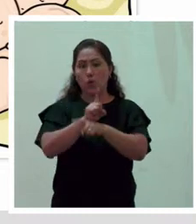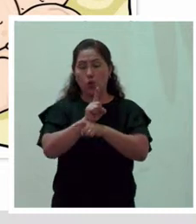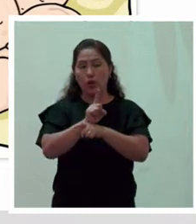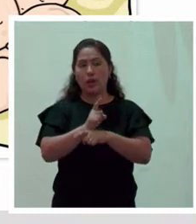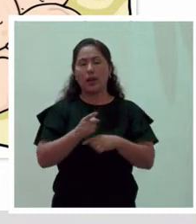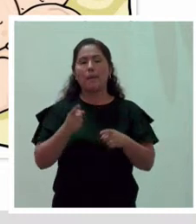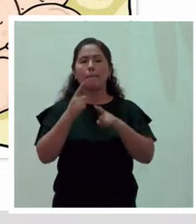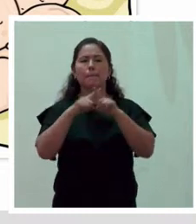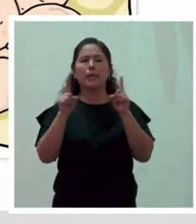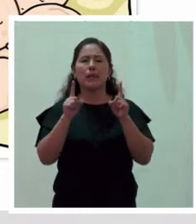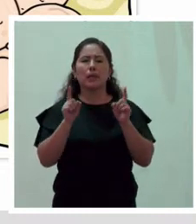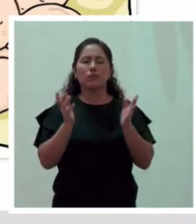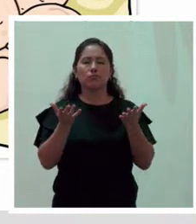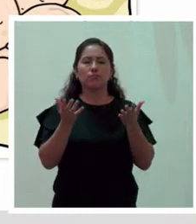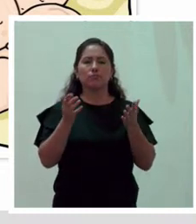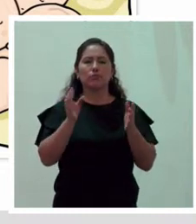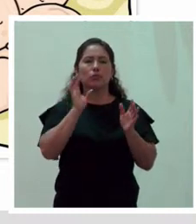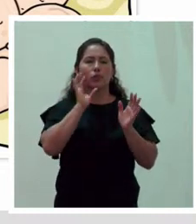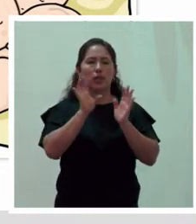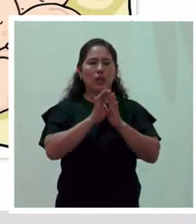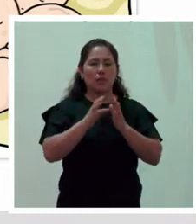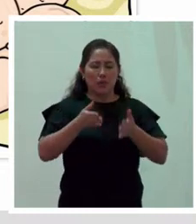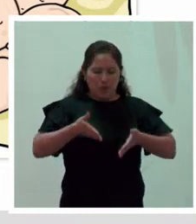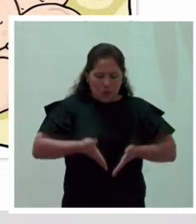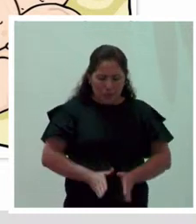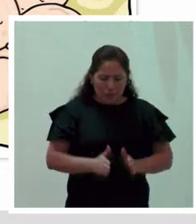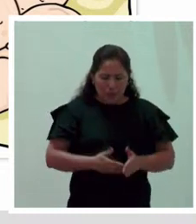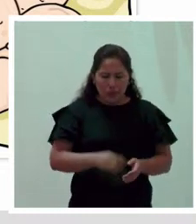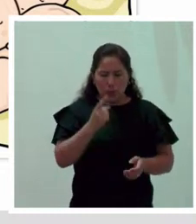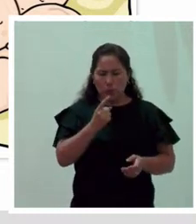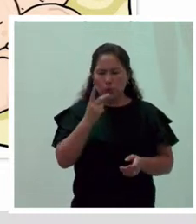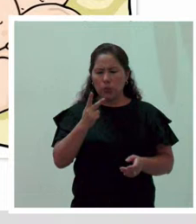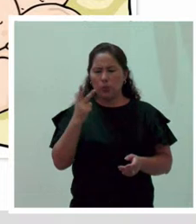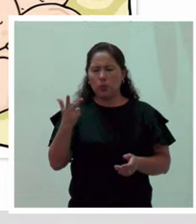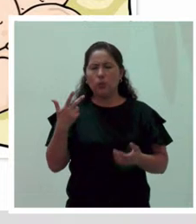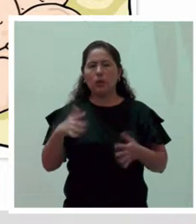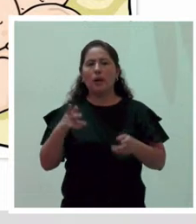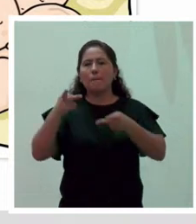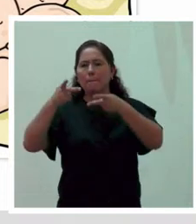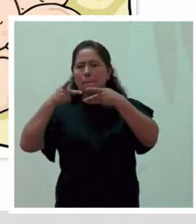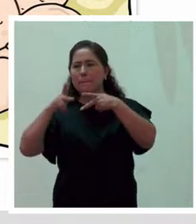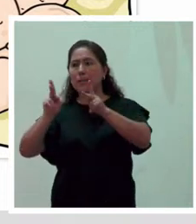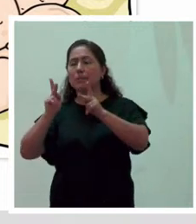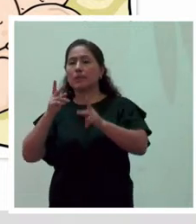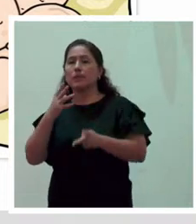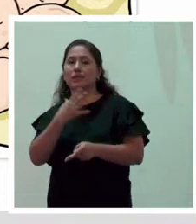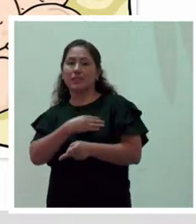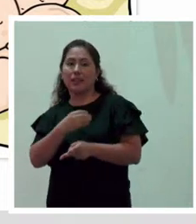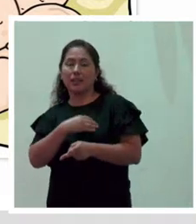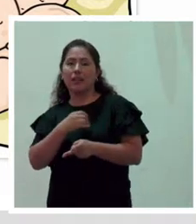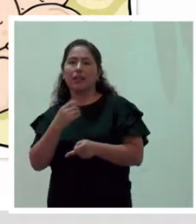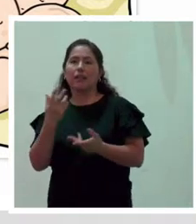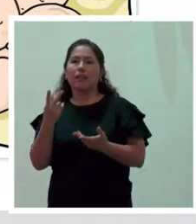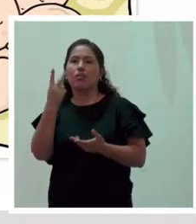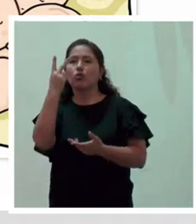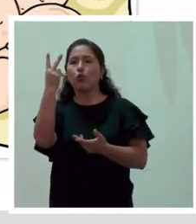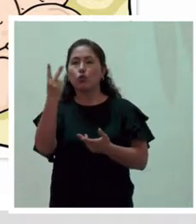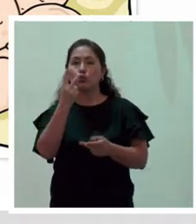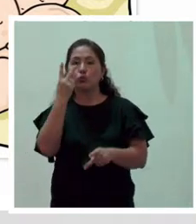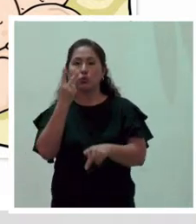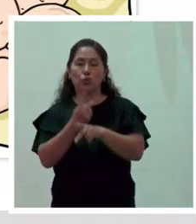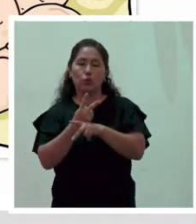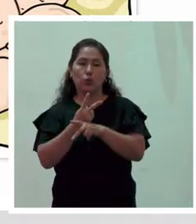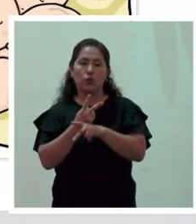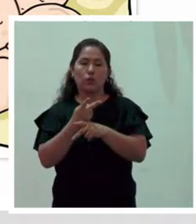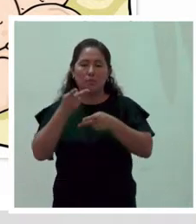Pero en el caso de parto múltiple, el permiso por lactancia se incrementa a dos horas, una